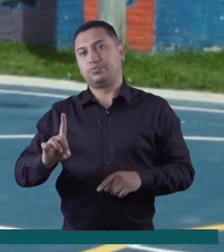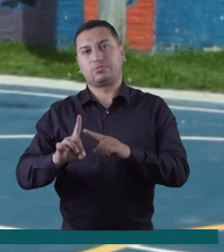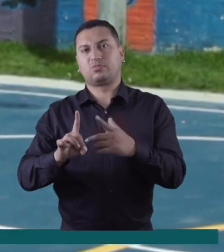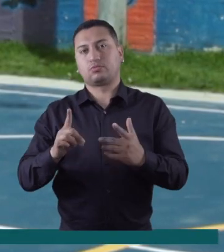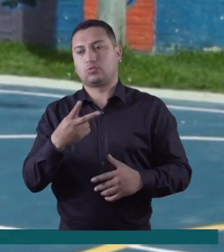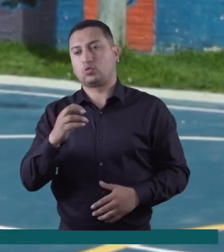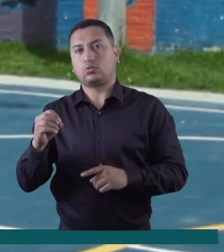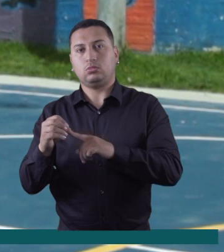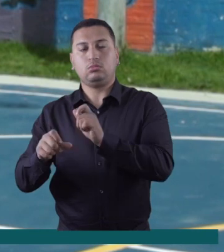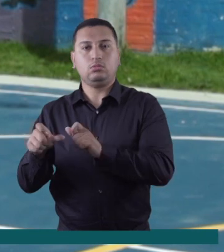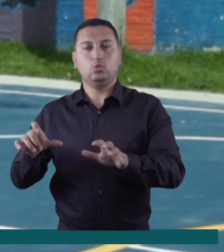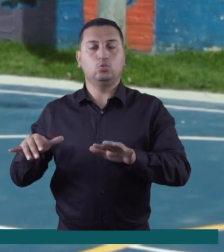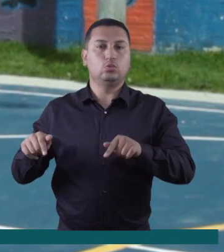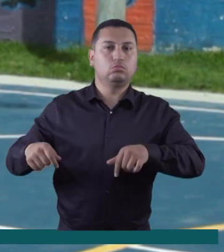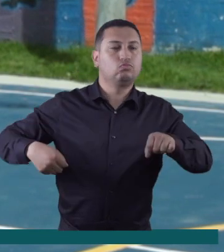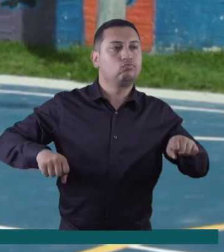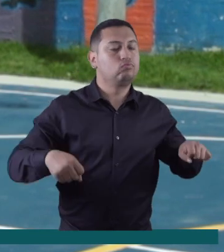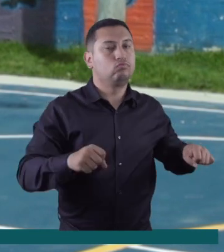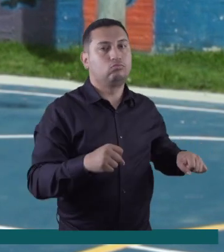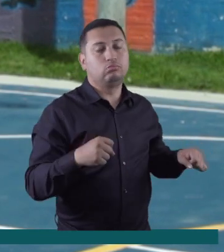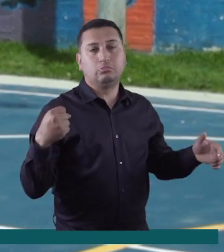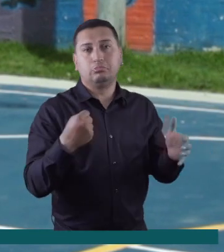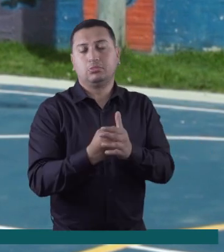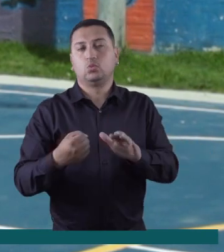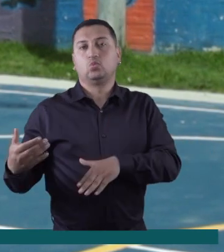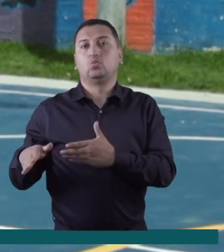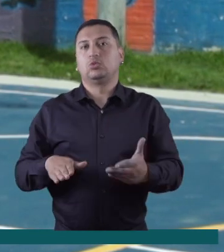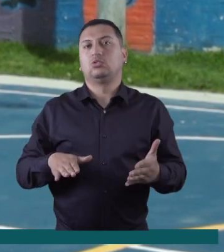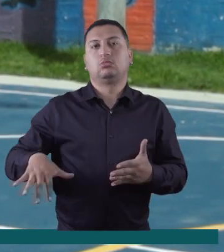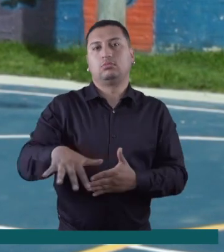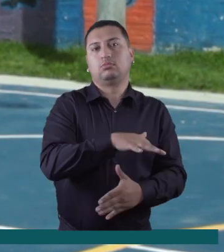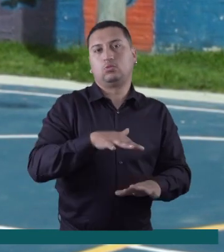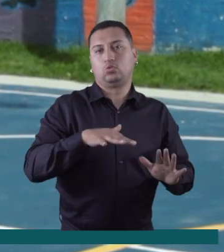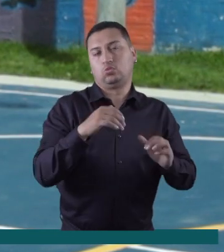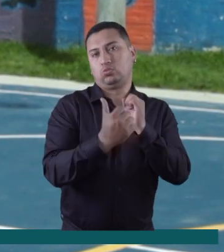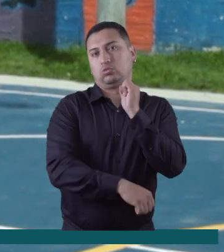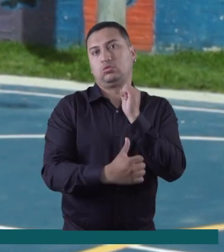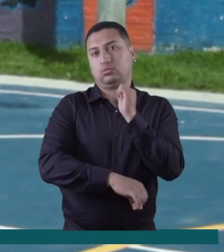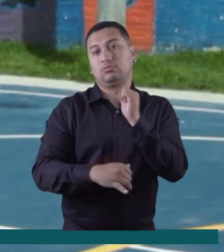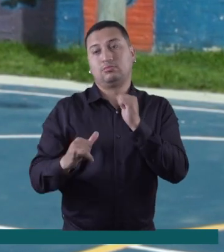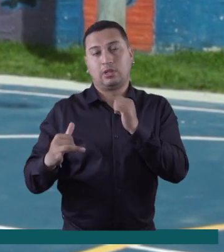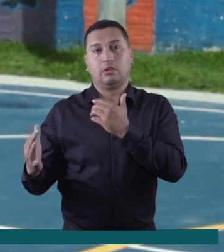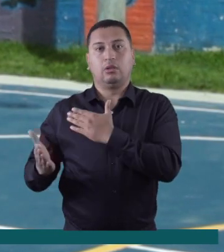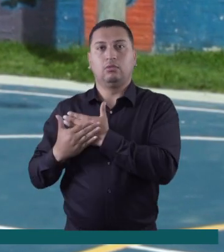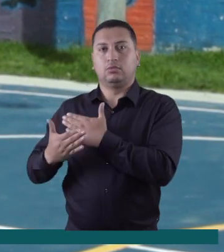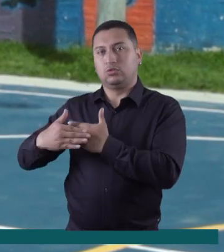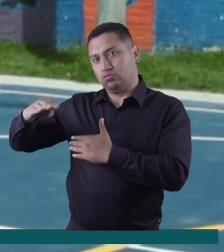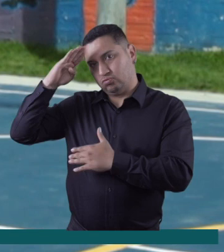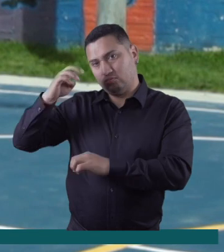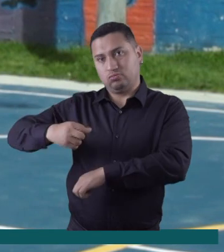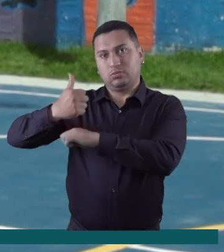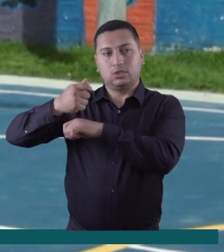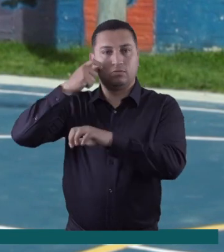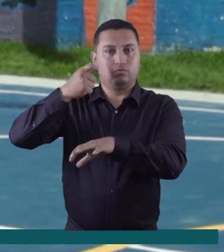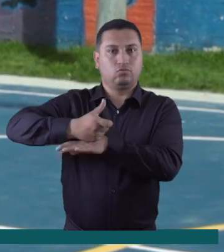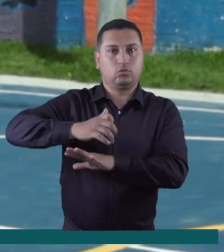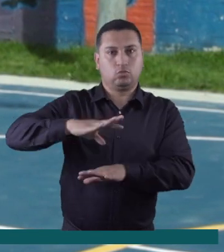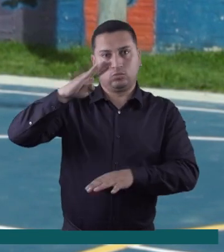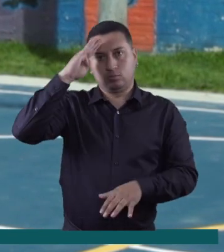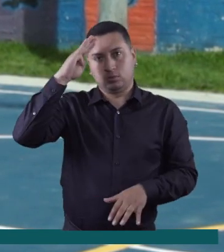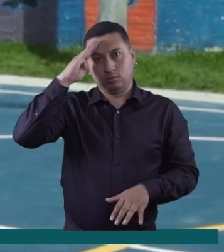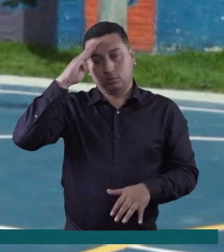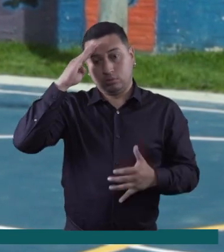Durante el 2021, de 200 motociclistas perdieron la vida en accidentes de carretera en el departamento de Boyacá, según reporte de las